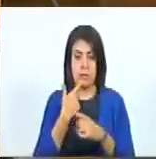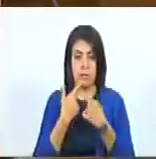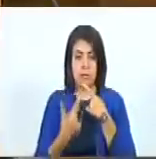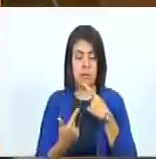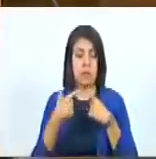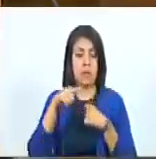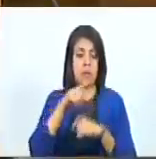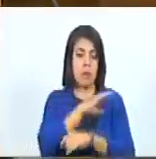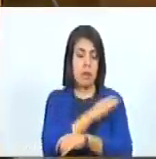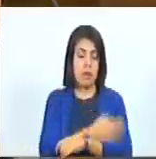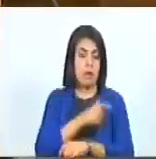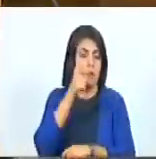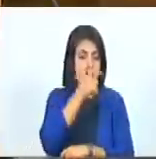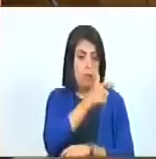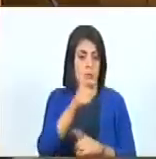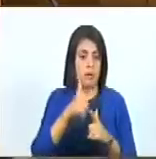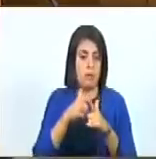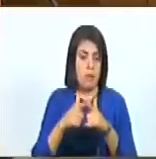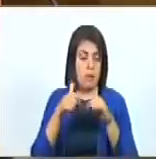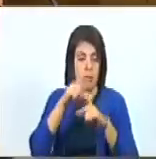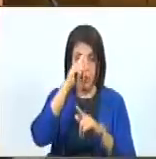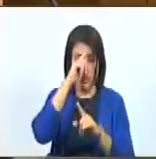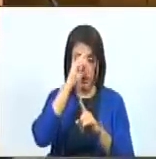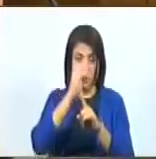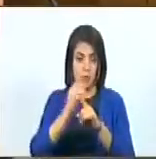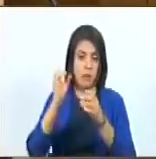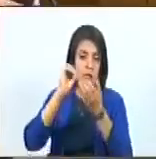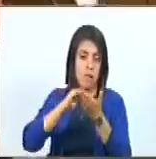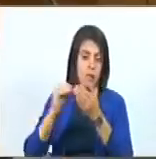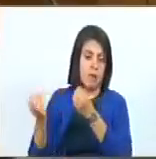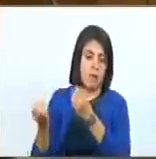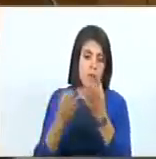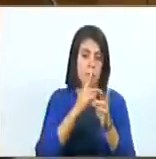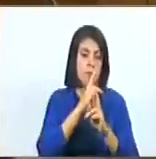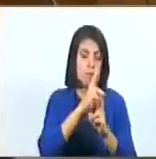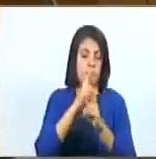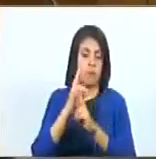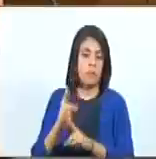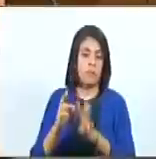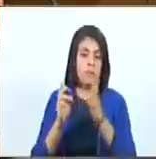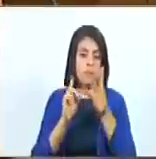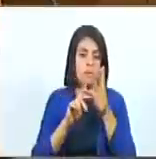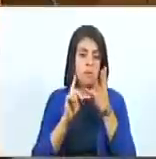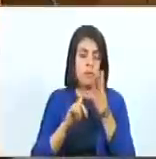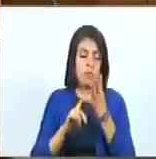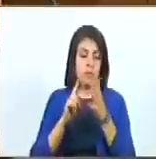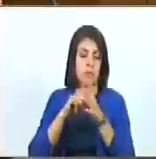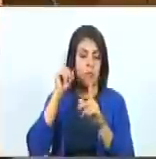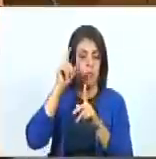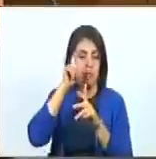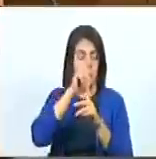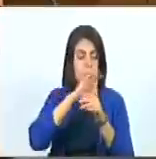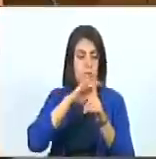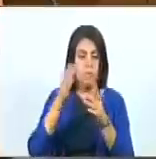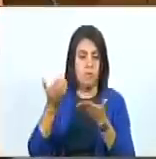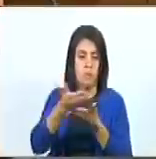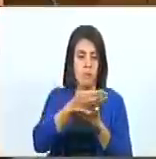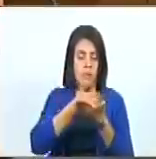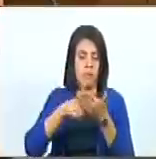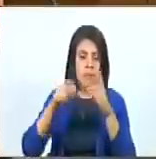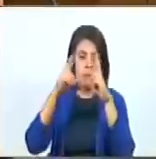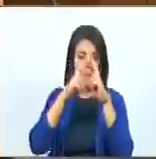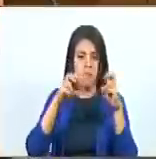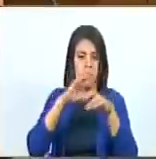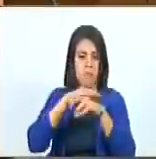instancias del Poder Popular, con el objeto de recibir respuesta. Cuatro, la formación recabada y la